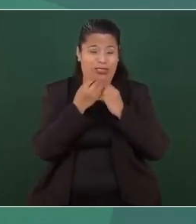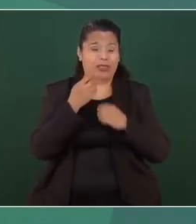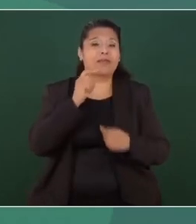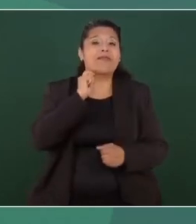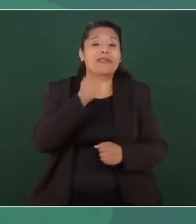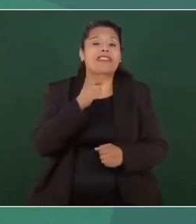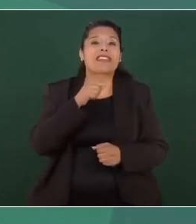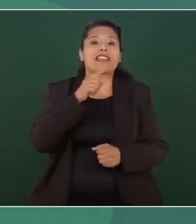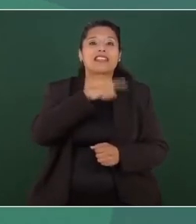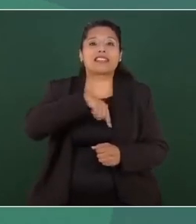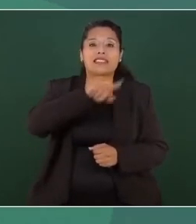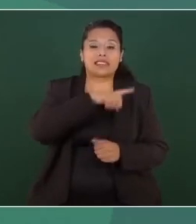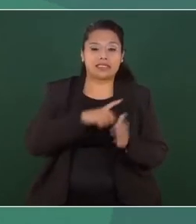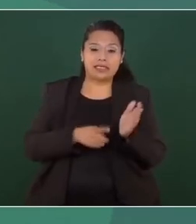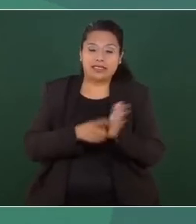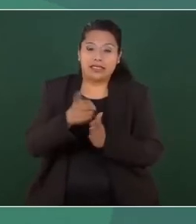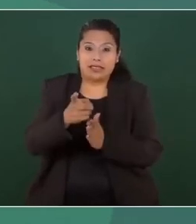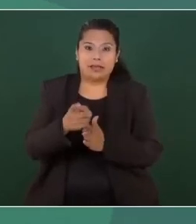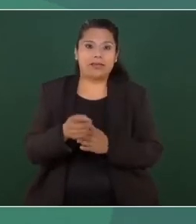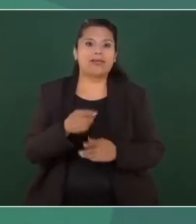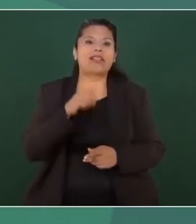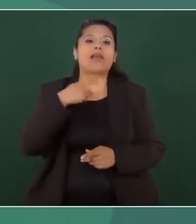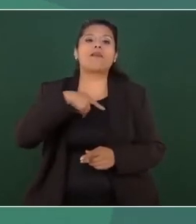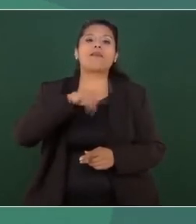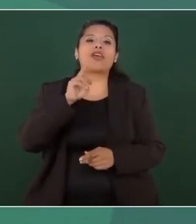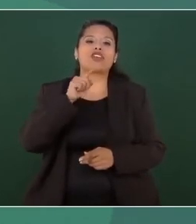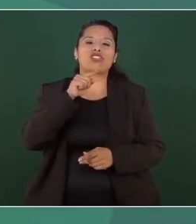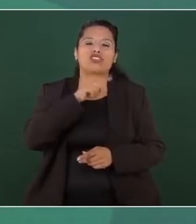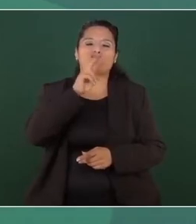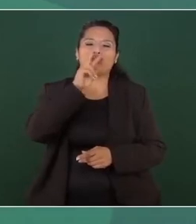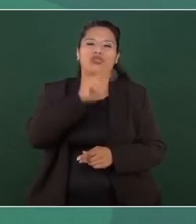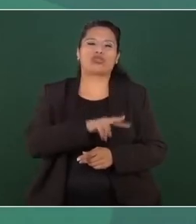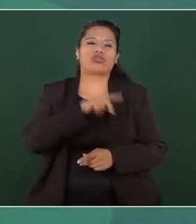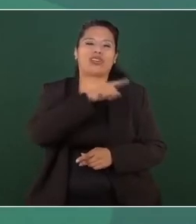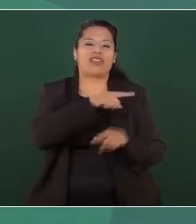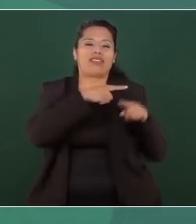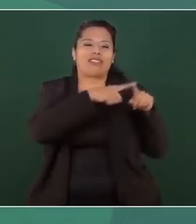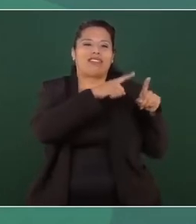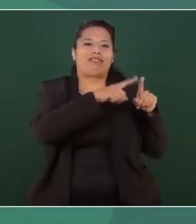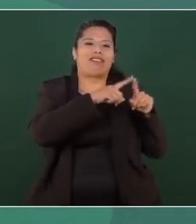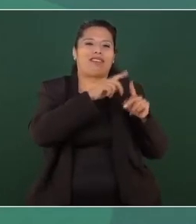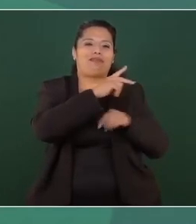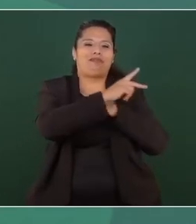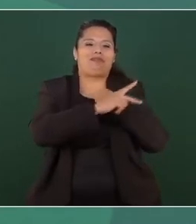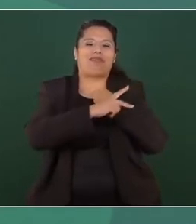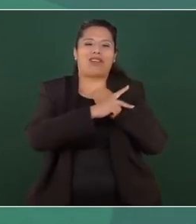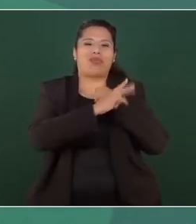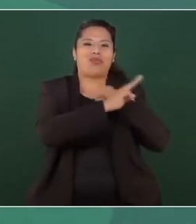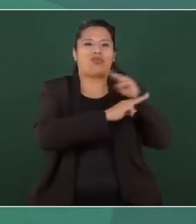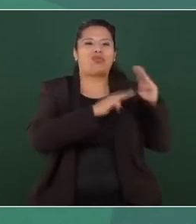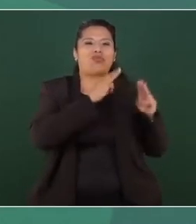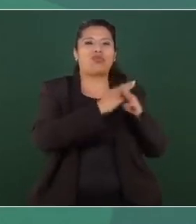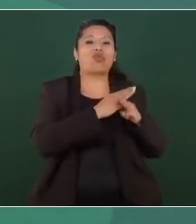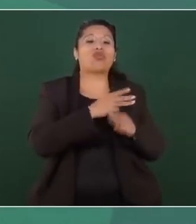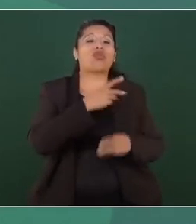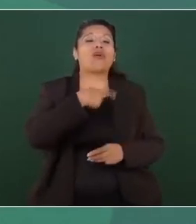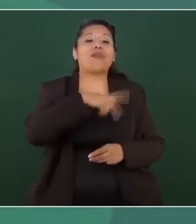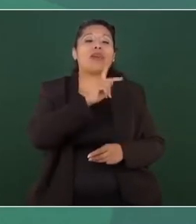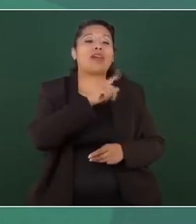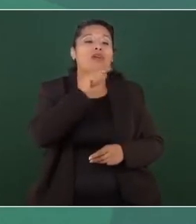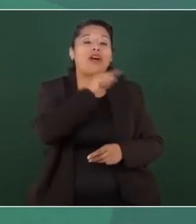de derecha de distintos países del mundo, puro conservador,